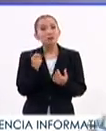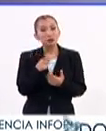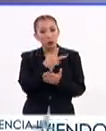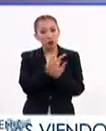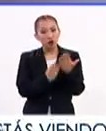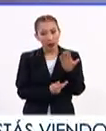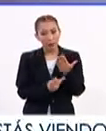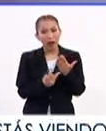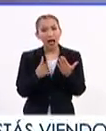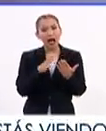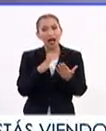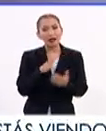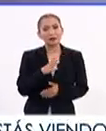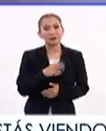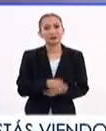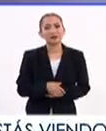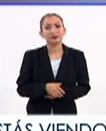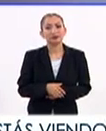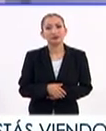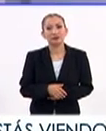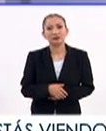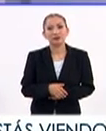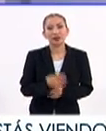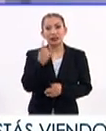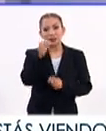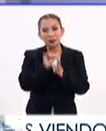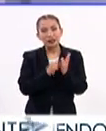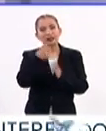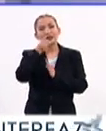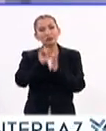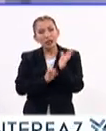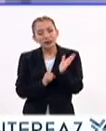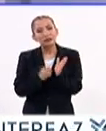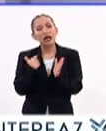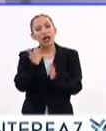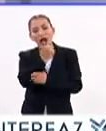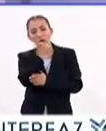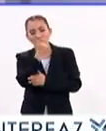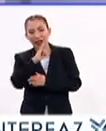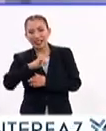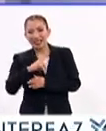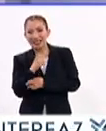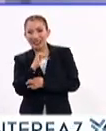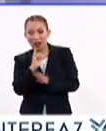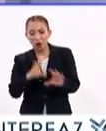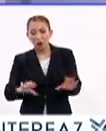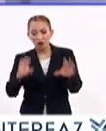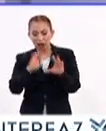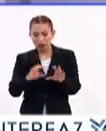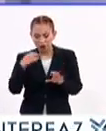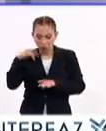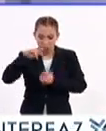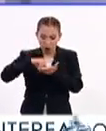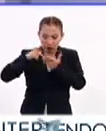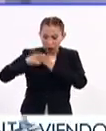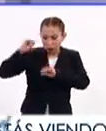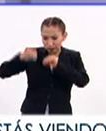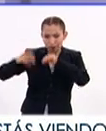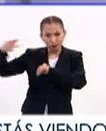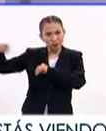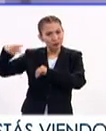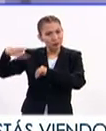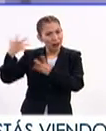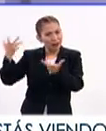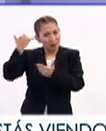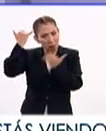programas que se han hecho, semestre tras semestre, los alumnos de ingeniería en computación empiezan a hacer proyectos interesantes,